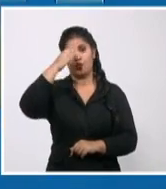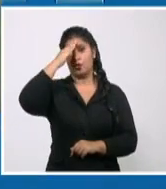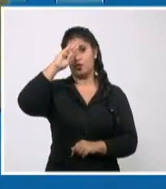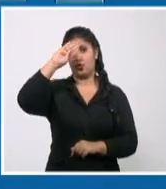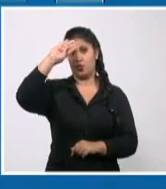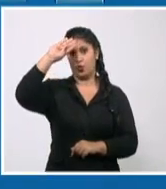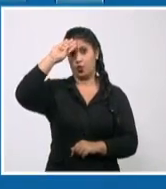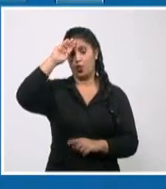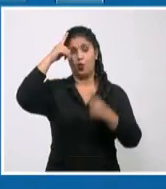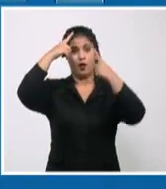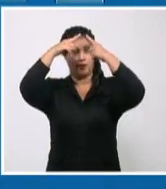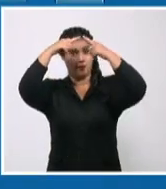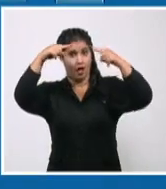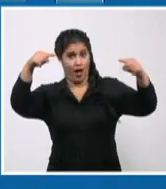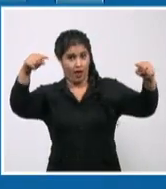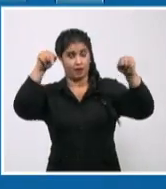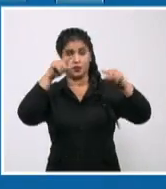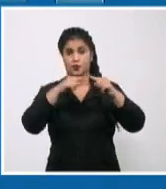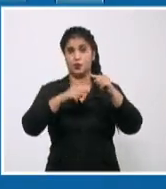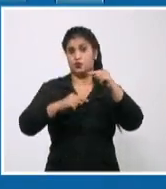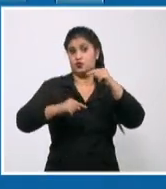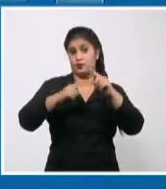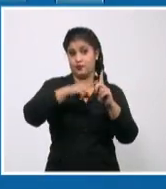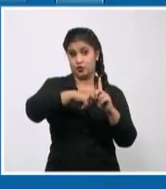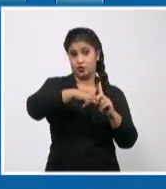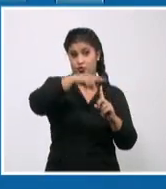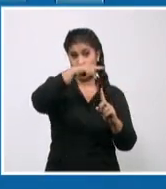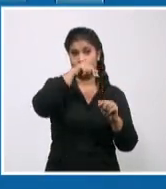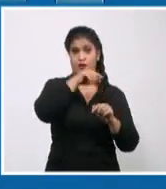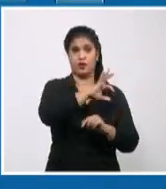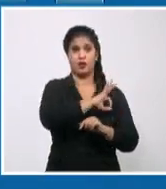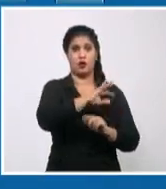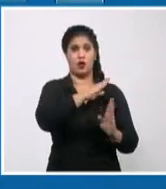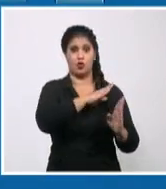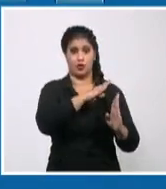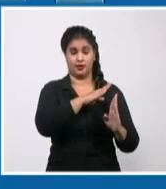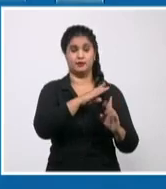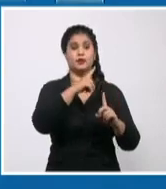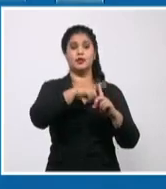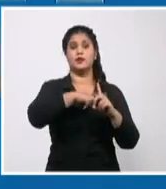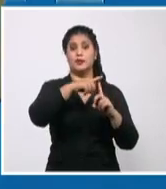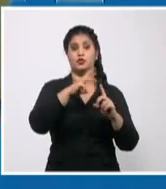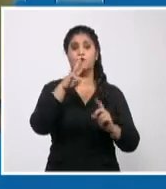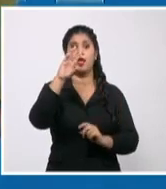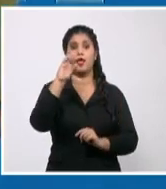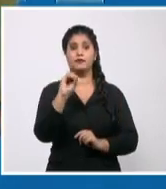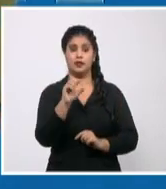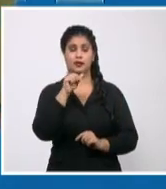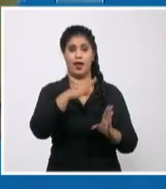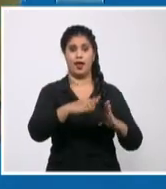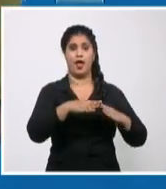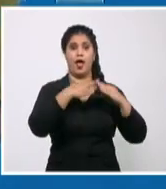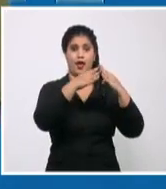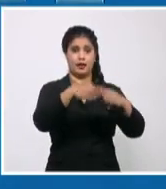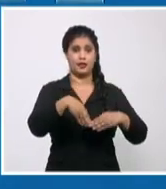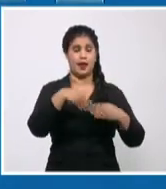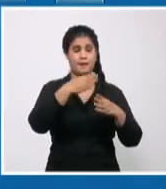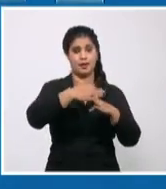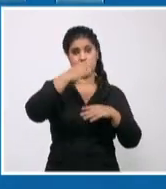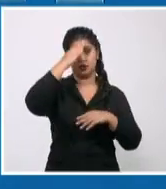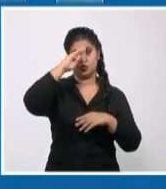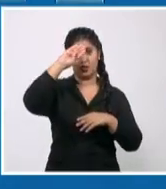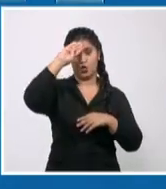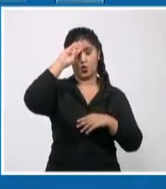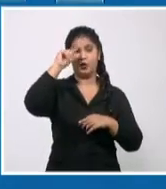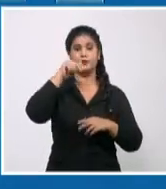país. Superiores en las provincias del sur oriental, donde llega hasta 30 grados ya en las provincias de Granma y Santiago de Cuba. En la noche